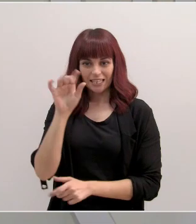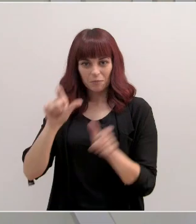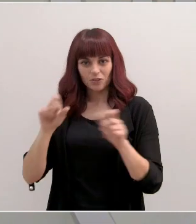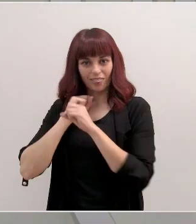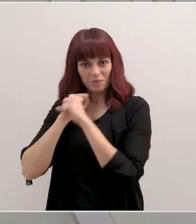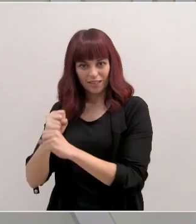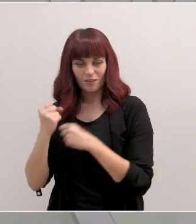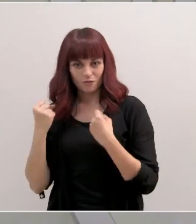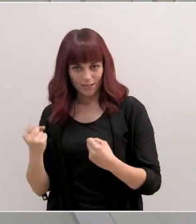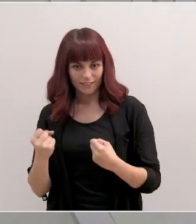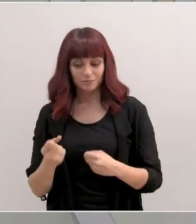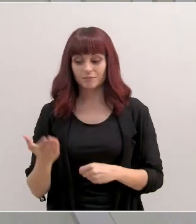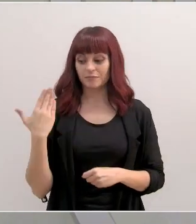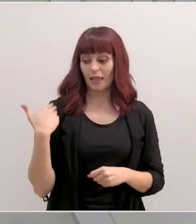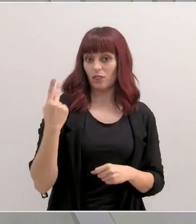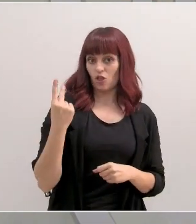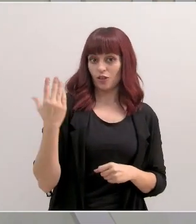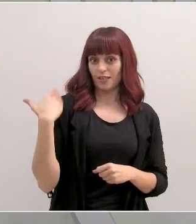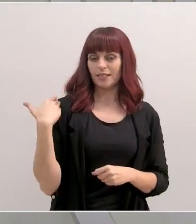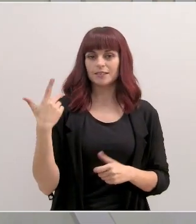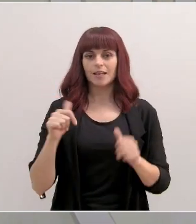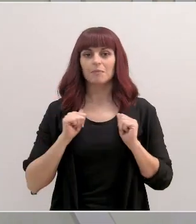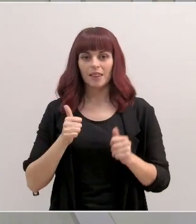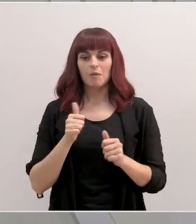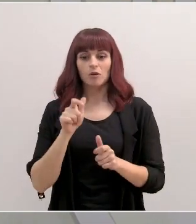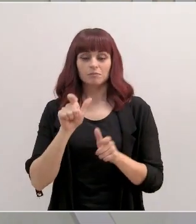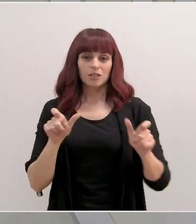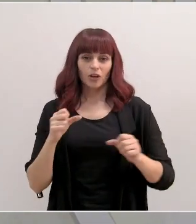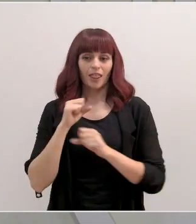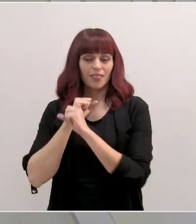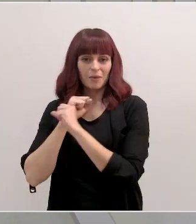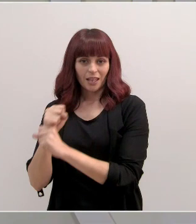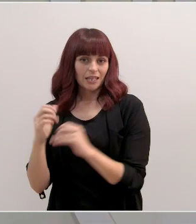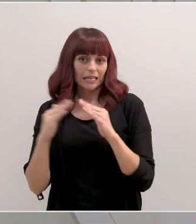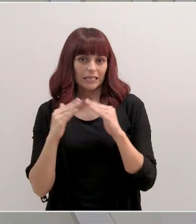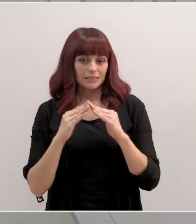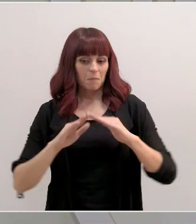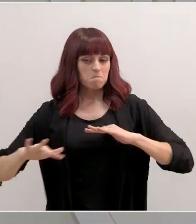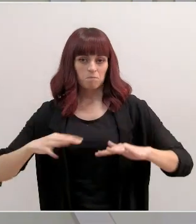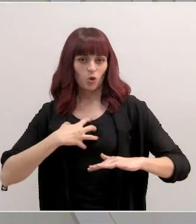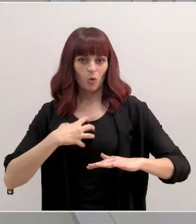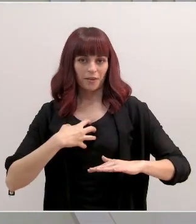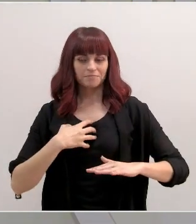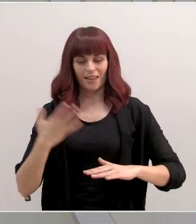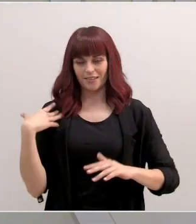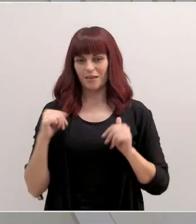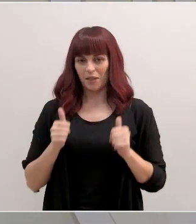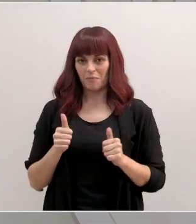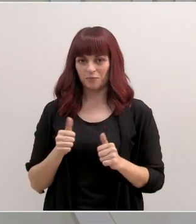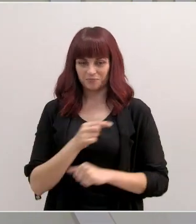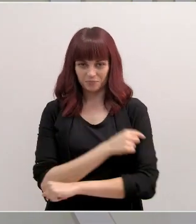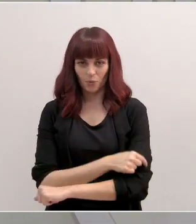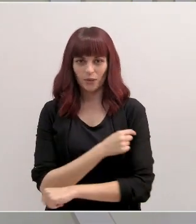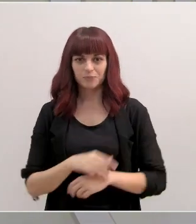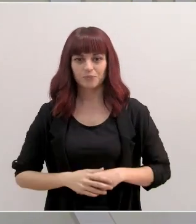dependientes y, antes de ayer, comenzamos a inmunizar a aquellos dependientes que están inmovilizados en sus domicilios. En